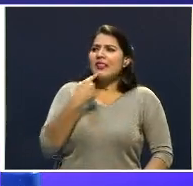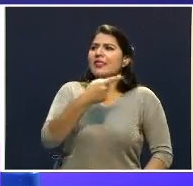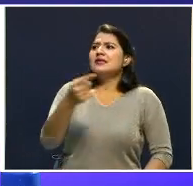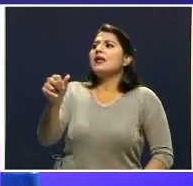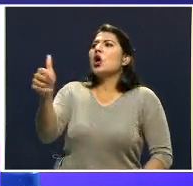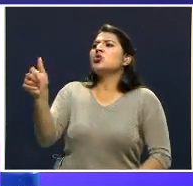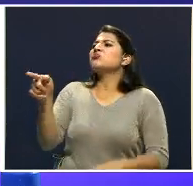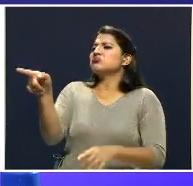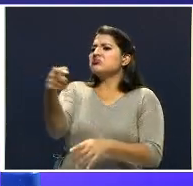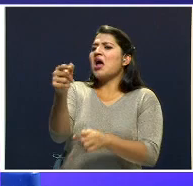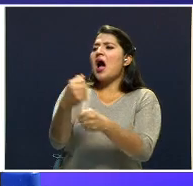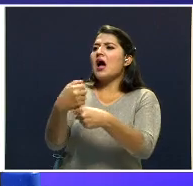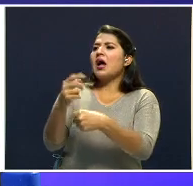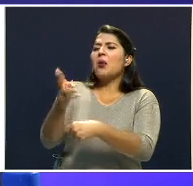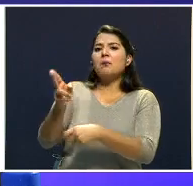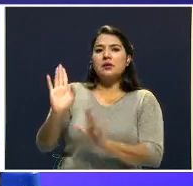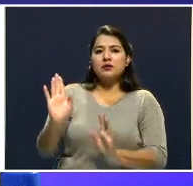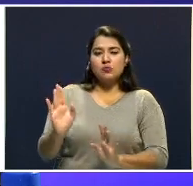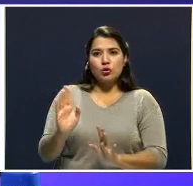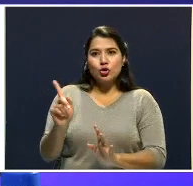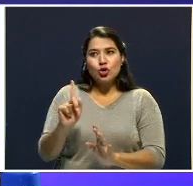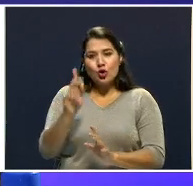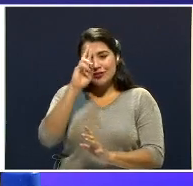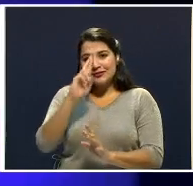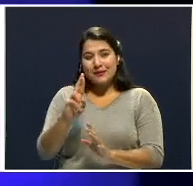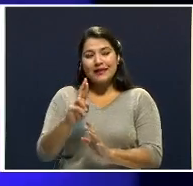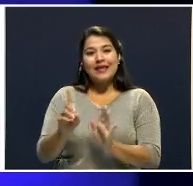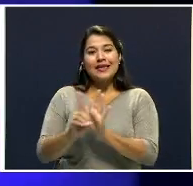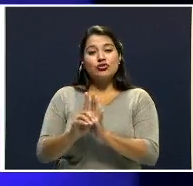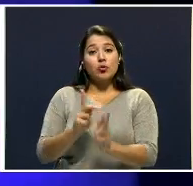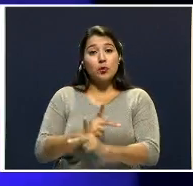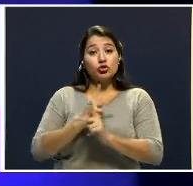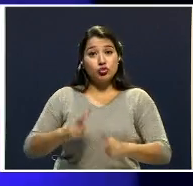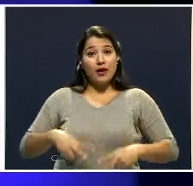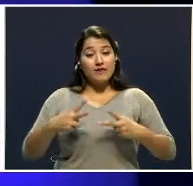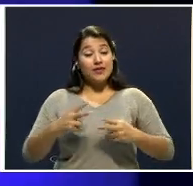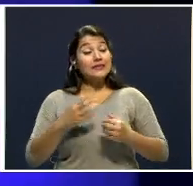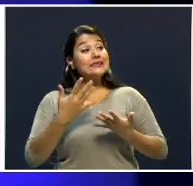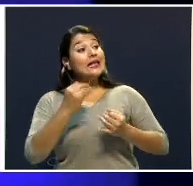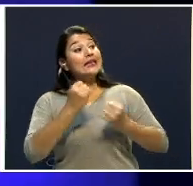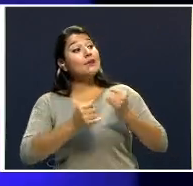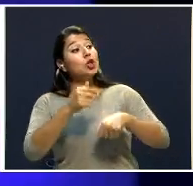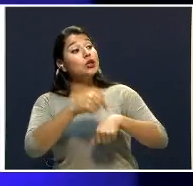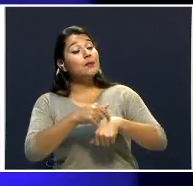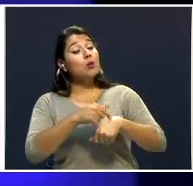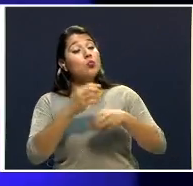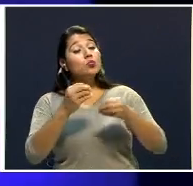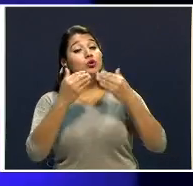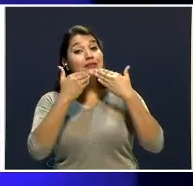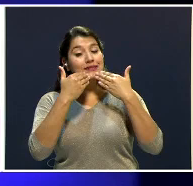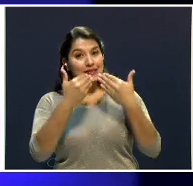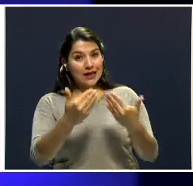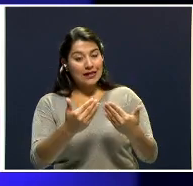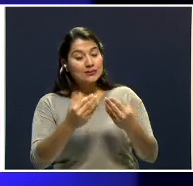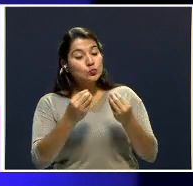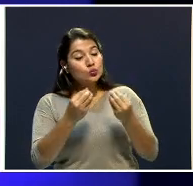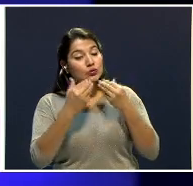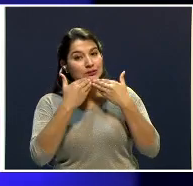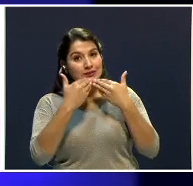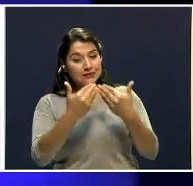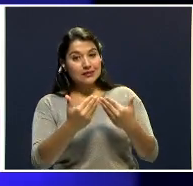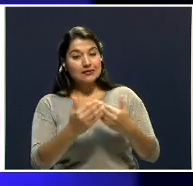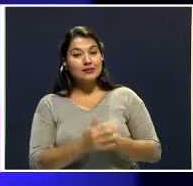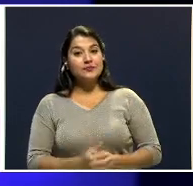violando este derecho de justicia a la vida. Don Ronald, se nos acabó el tiempo. Yo le agradezco muchísimo, muchísimo.